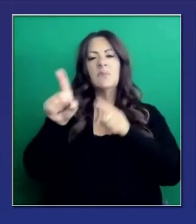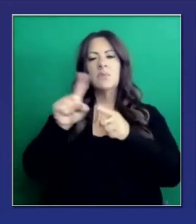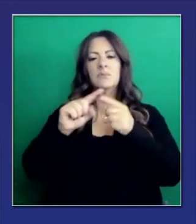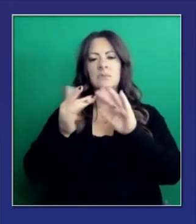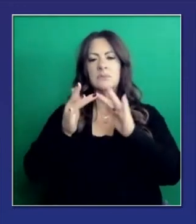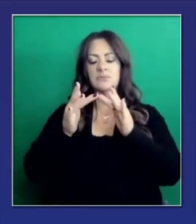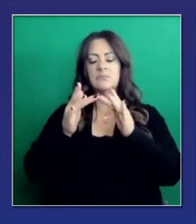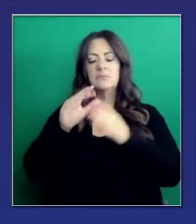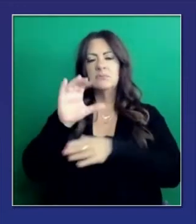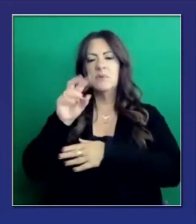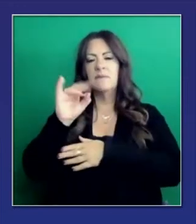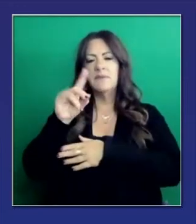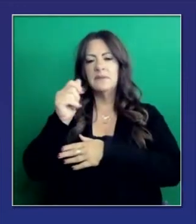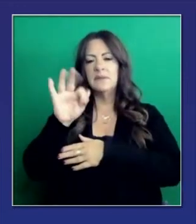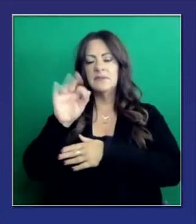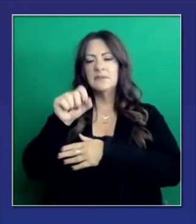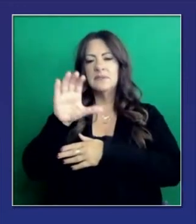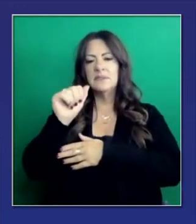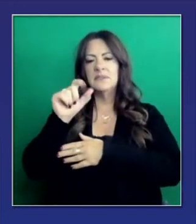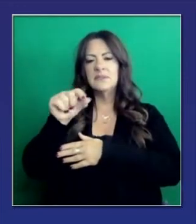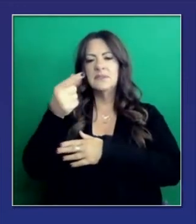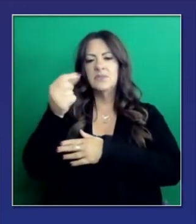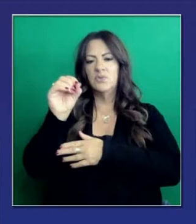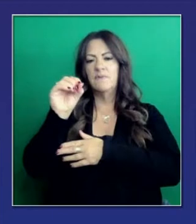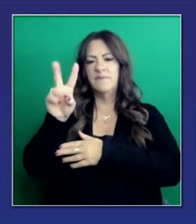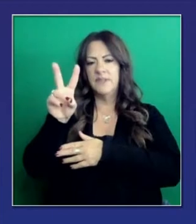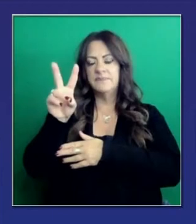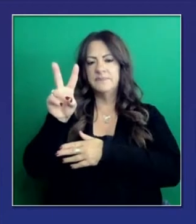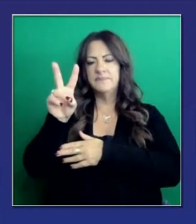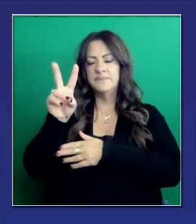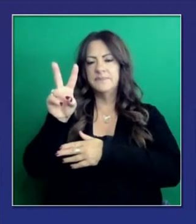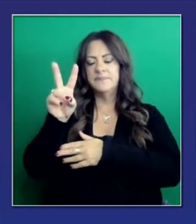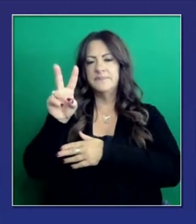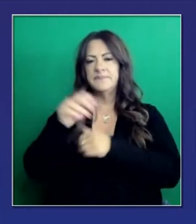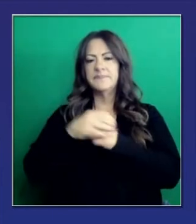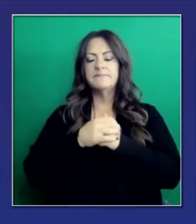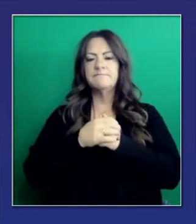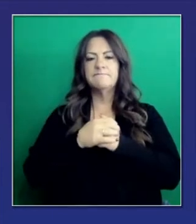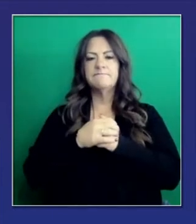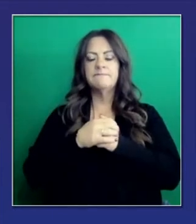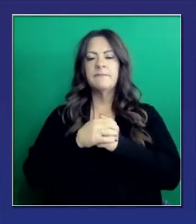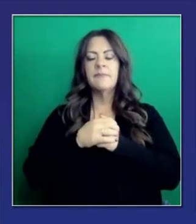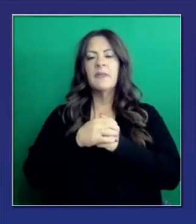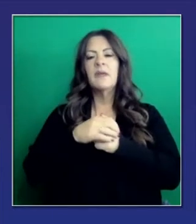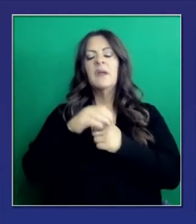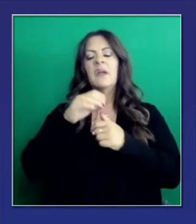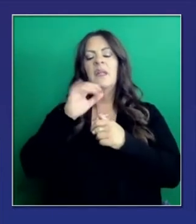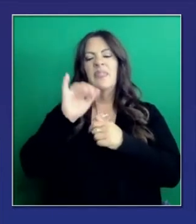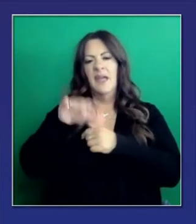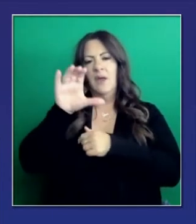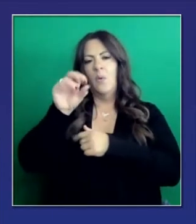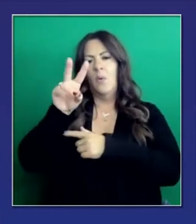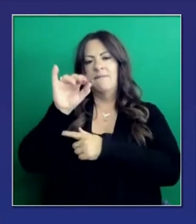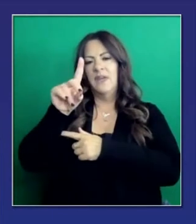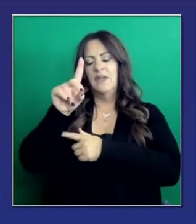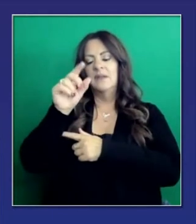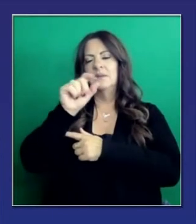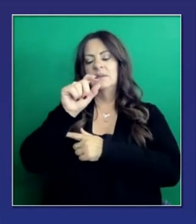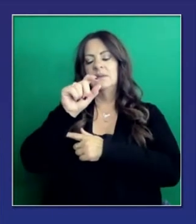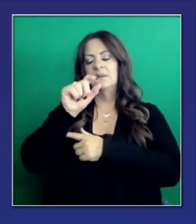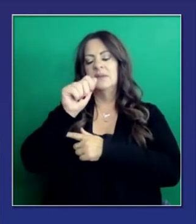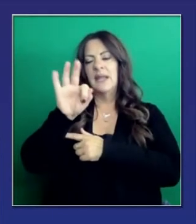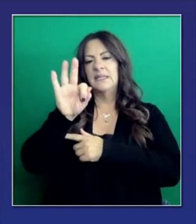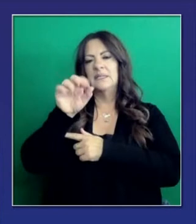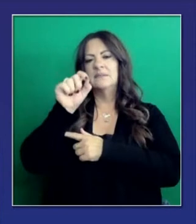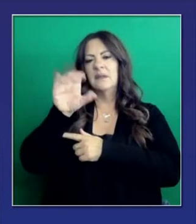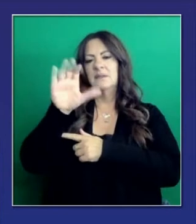significa rojo contra naranja. Vayan a la página COVID-19.ca.gov, como lo ven